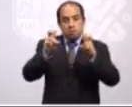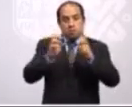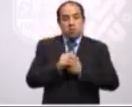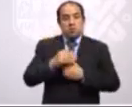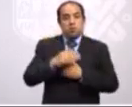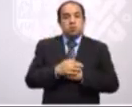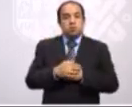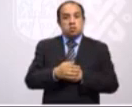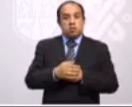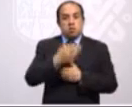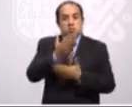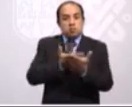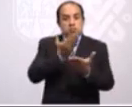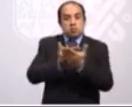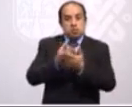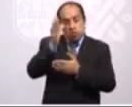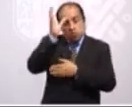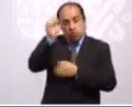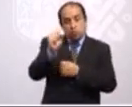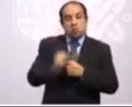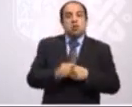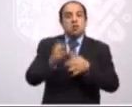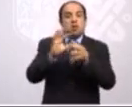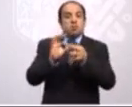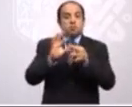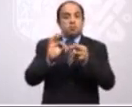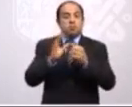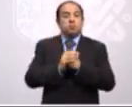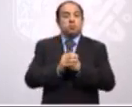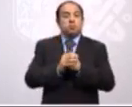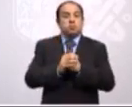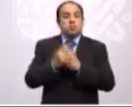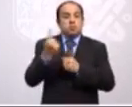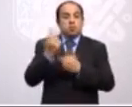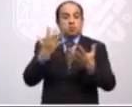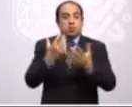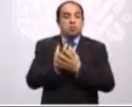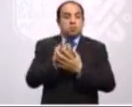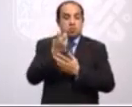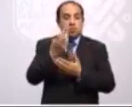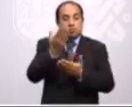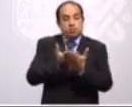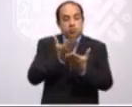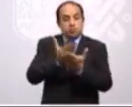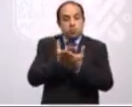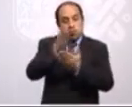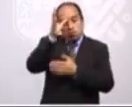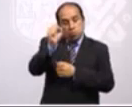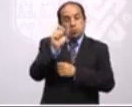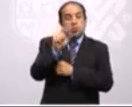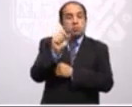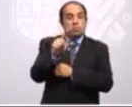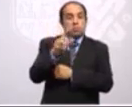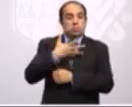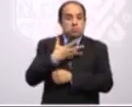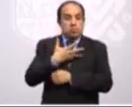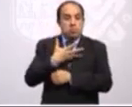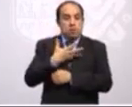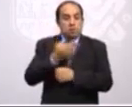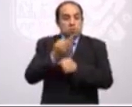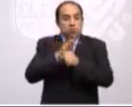de los contenidos bajo los cuales había hecho esta propuesta conceptual, y que contaba con la suficiente